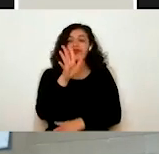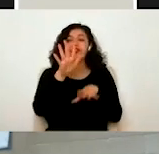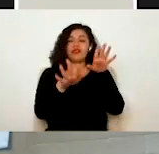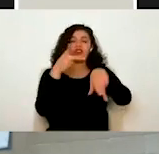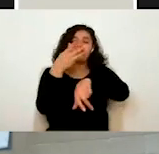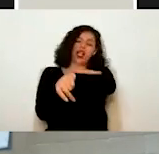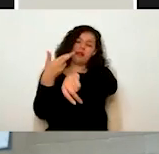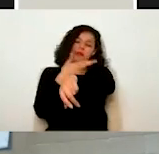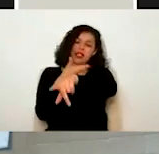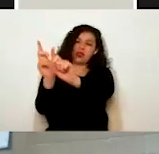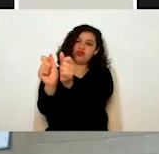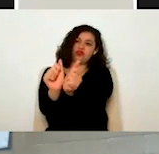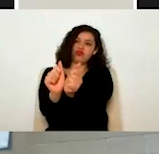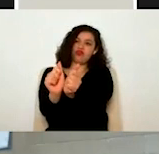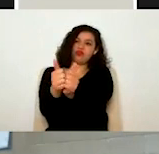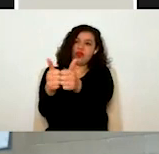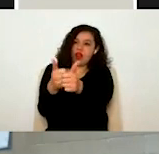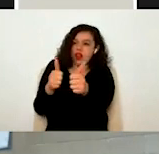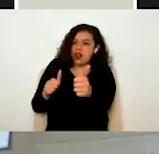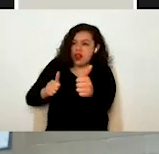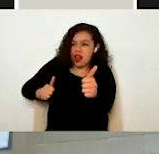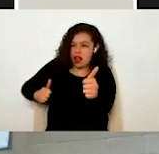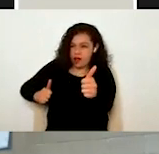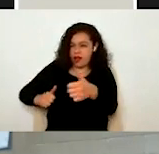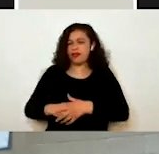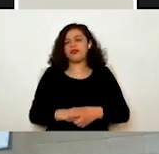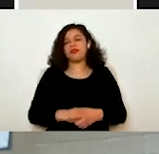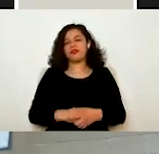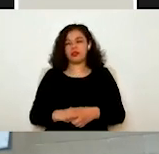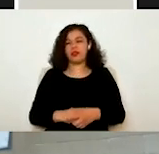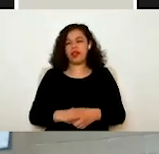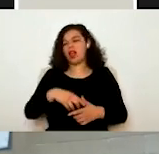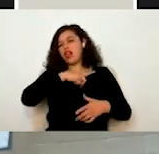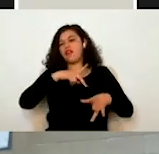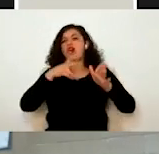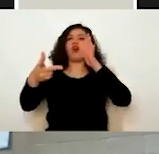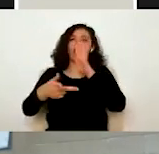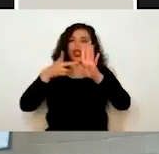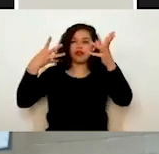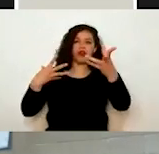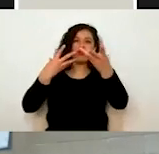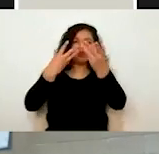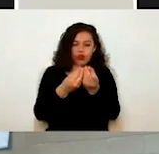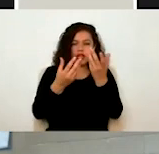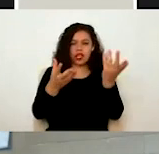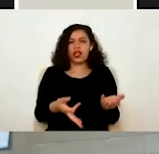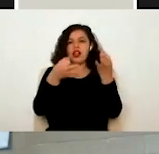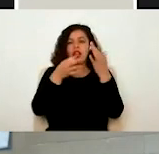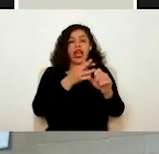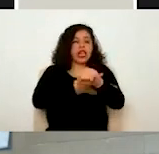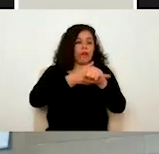se lleve un poquito más de tiempo porque se tiene que reclasificar, ¿no? Entonces, lo correcto es contestar el trámite